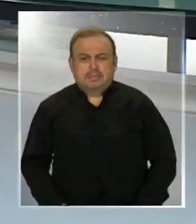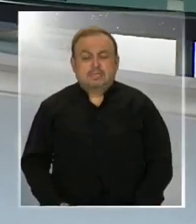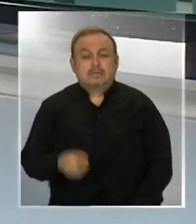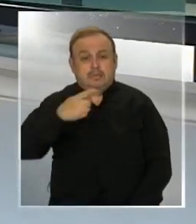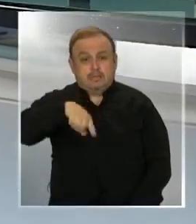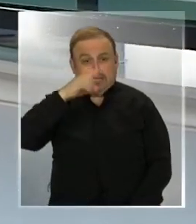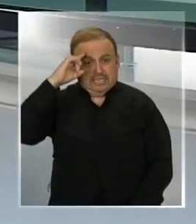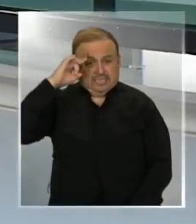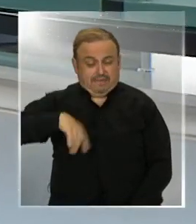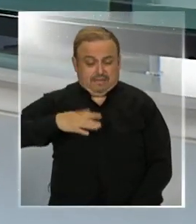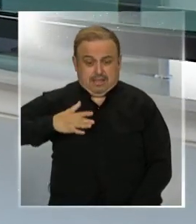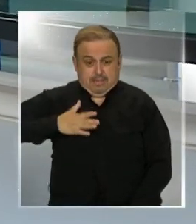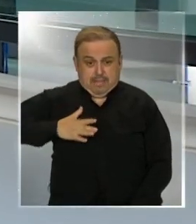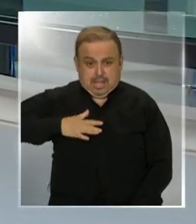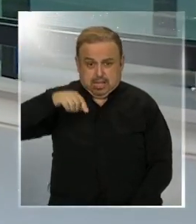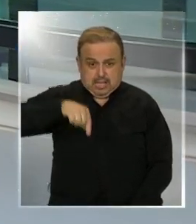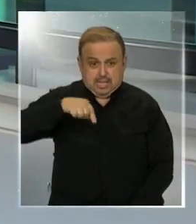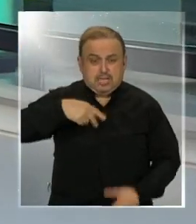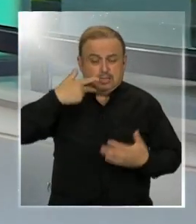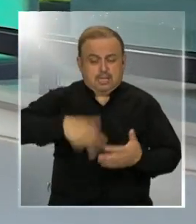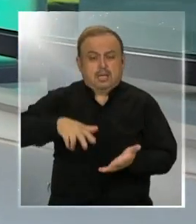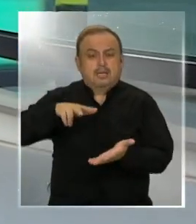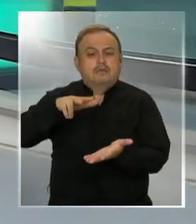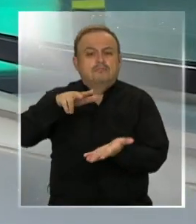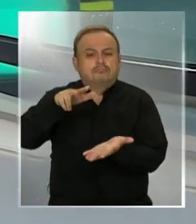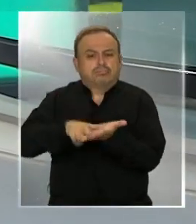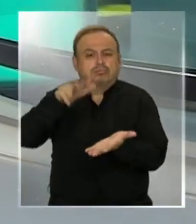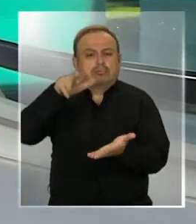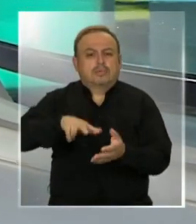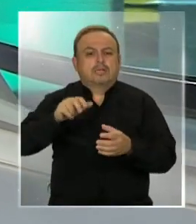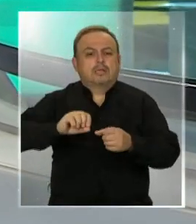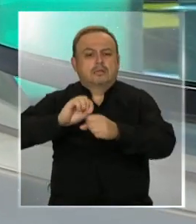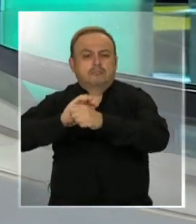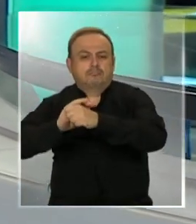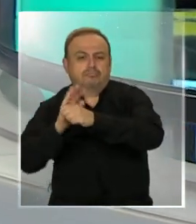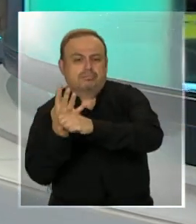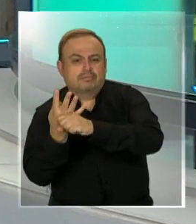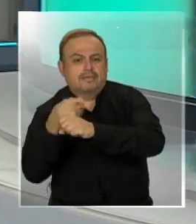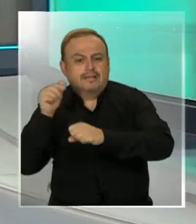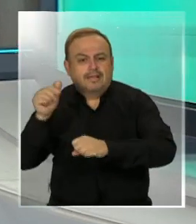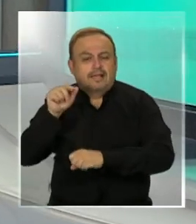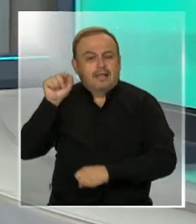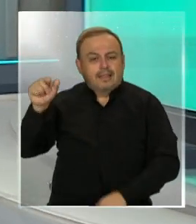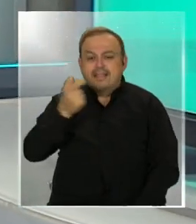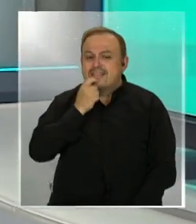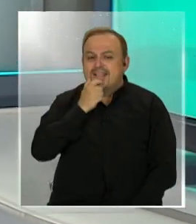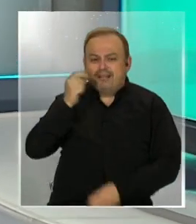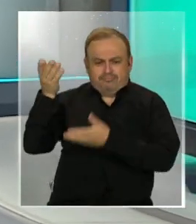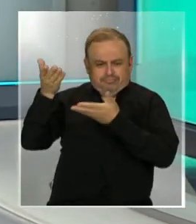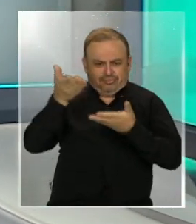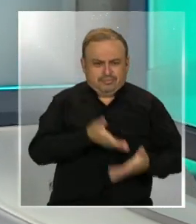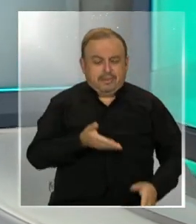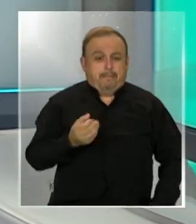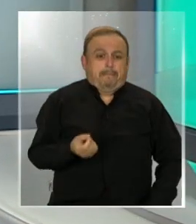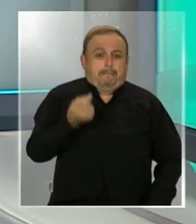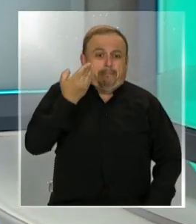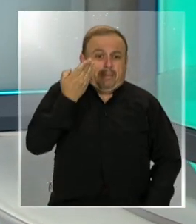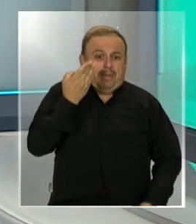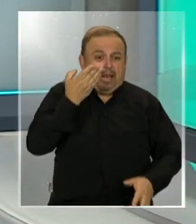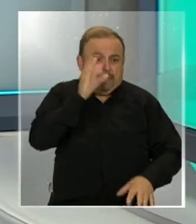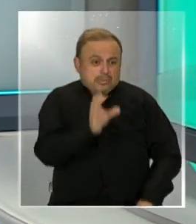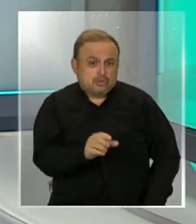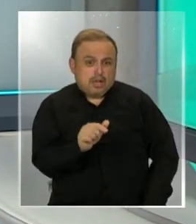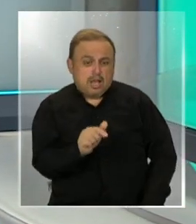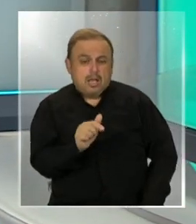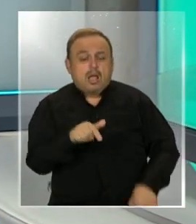Sabemos, este martes se confirmó la llegada a Chile de la nueva variante británica del COVID-19. Es por eso que las autoridades están